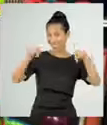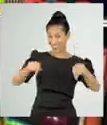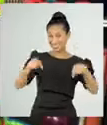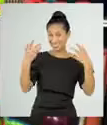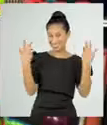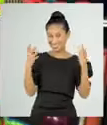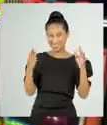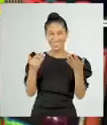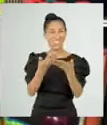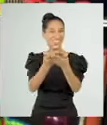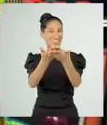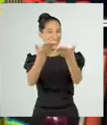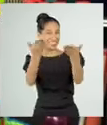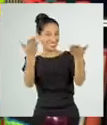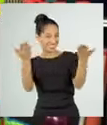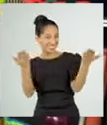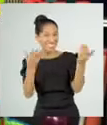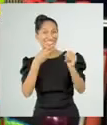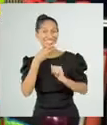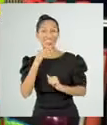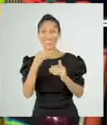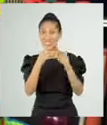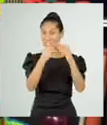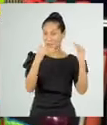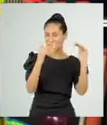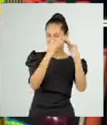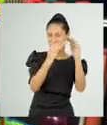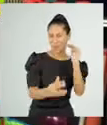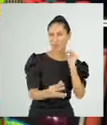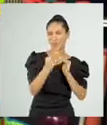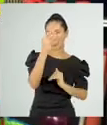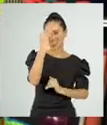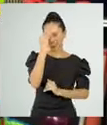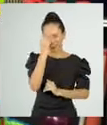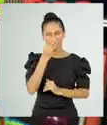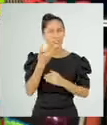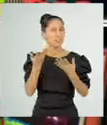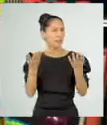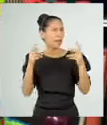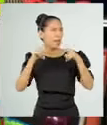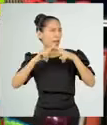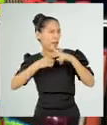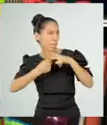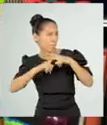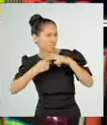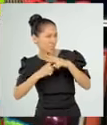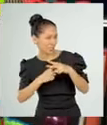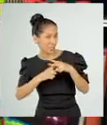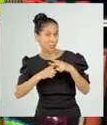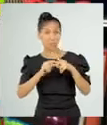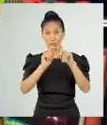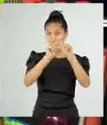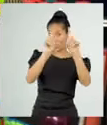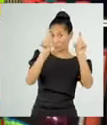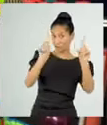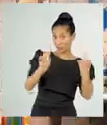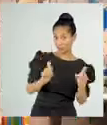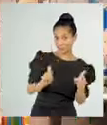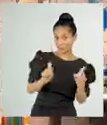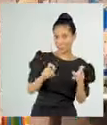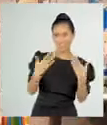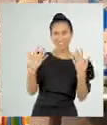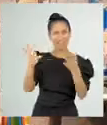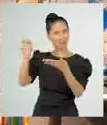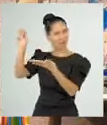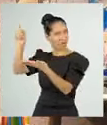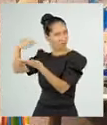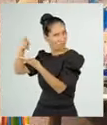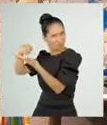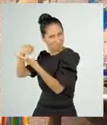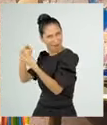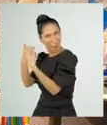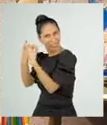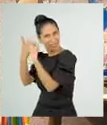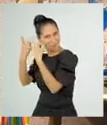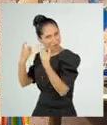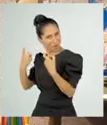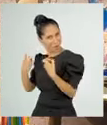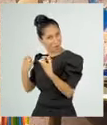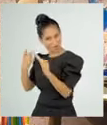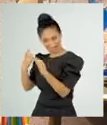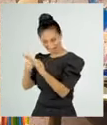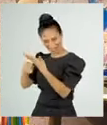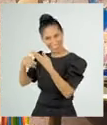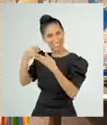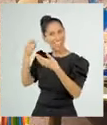Ahora sí, chicas y chicos de la Pre-Aprendo en Casa. Empezamos con las preguntas. Ya me están llegando las